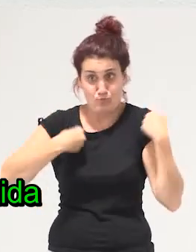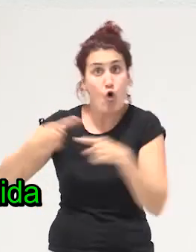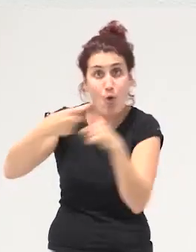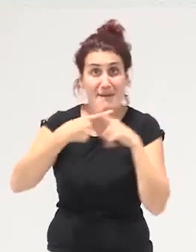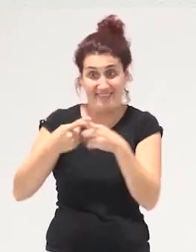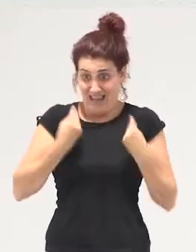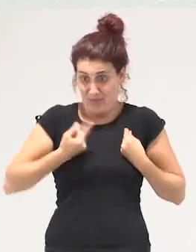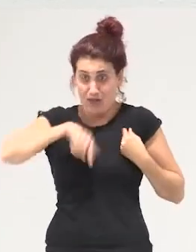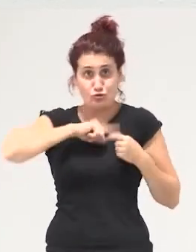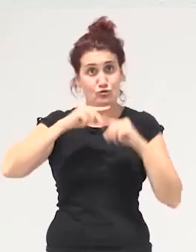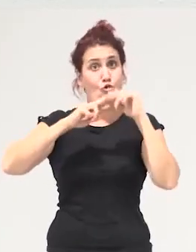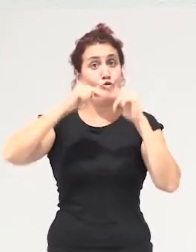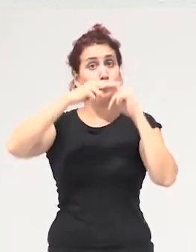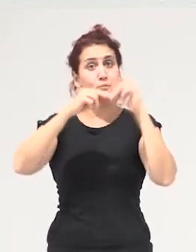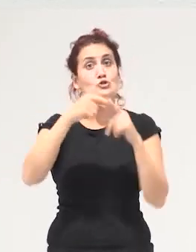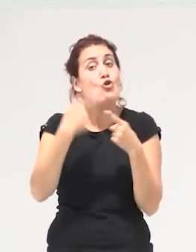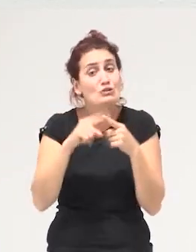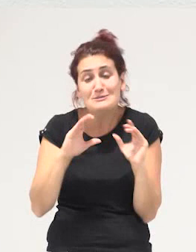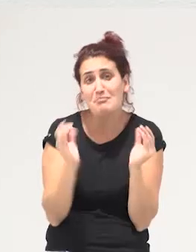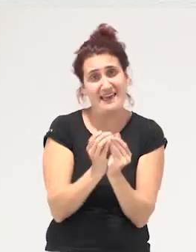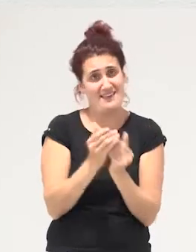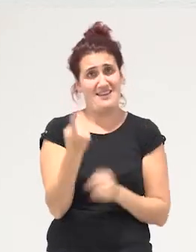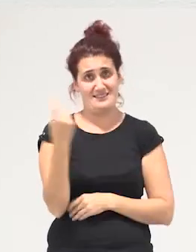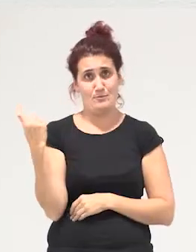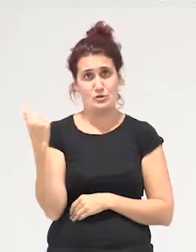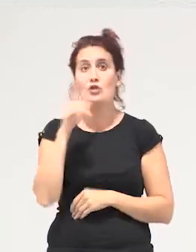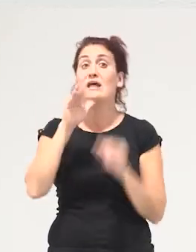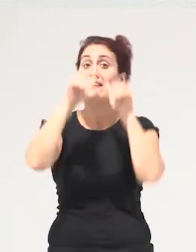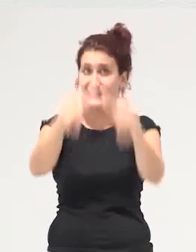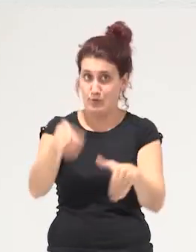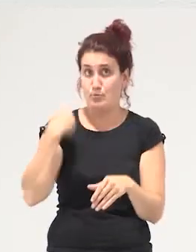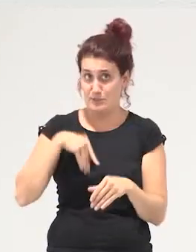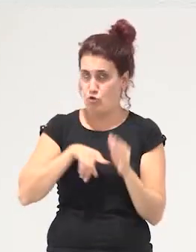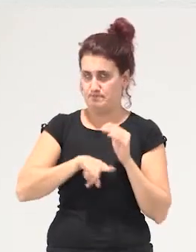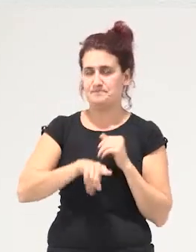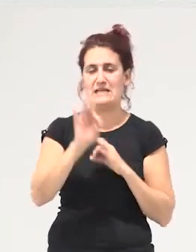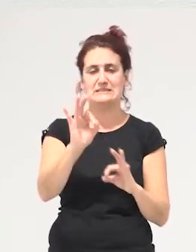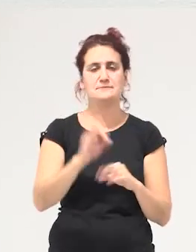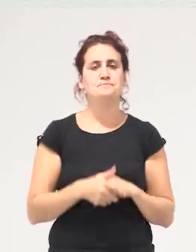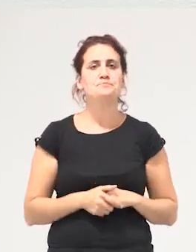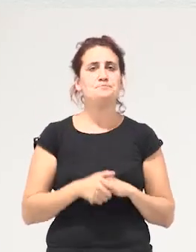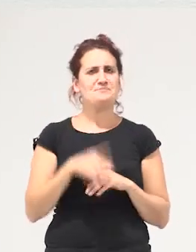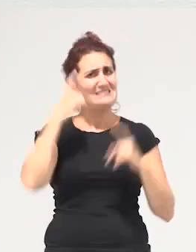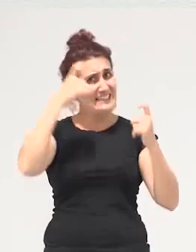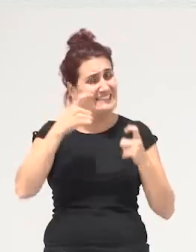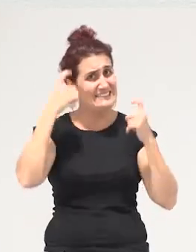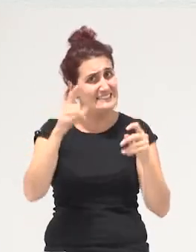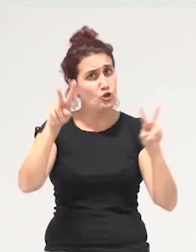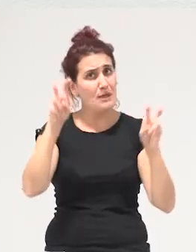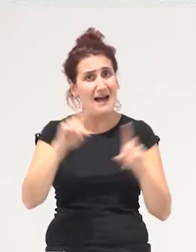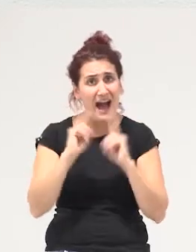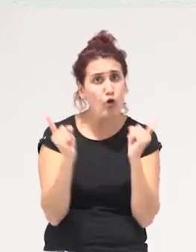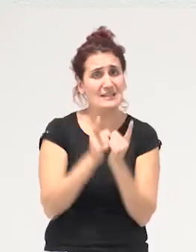construimos necesitamos que las cosas sean más pequeñas entonces de crecimiento también en ese sentido en el sentido de insisto aportar